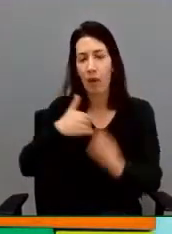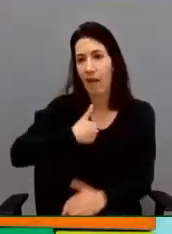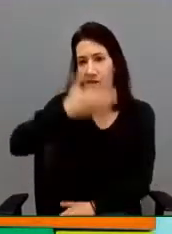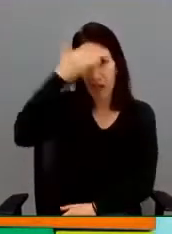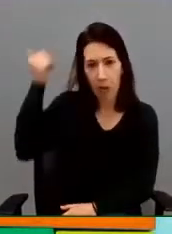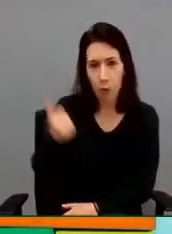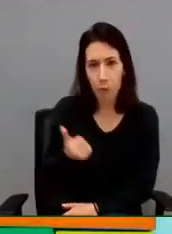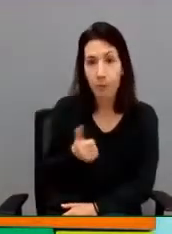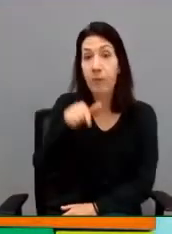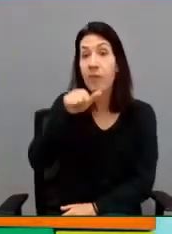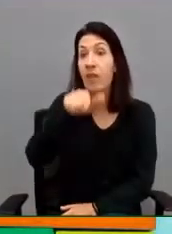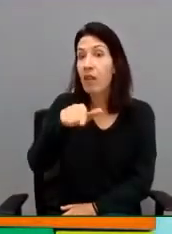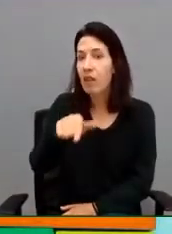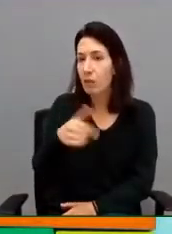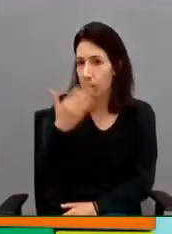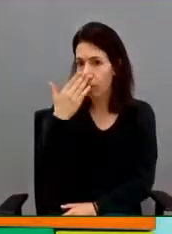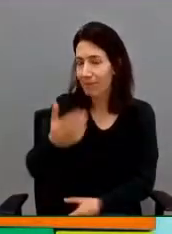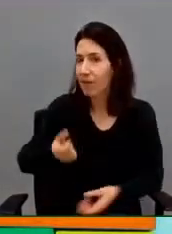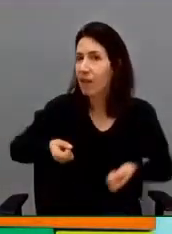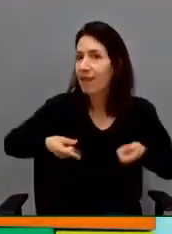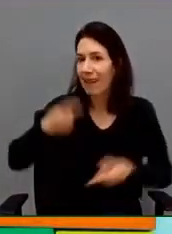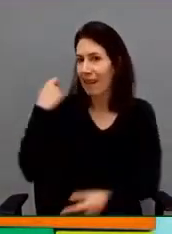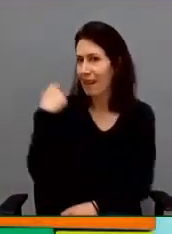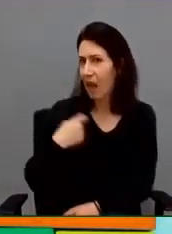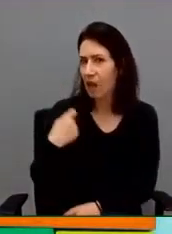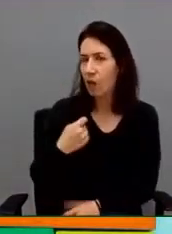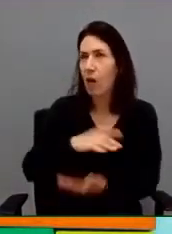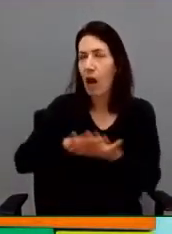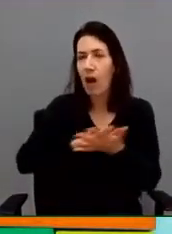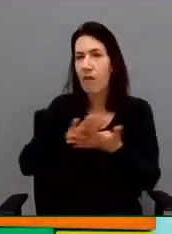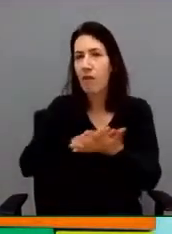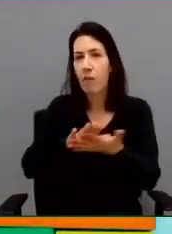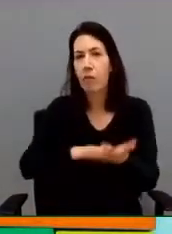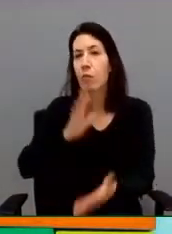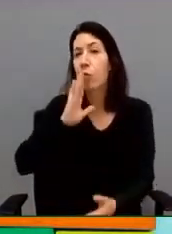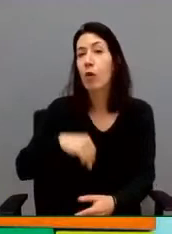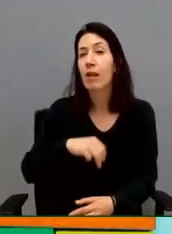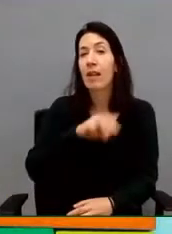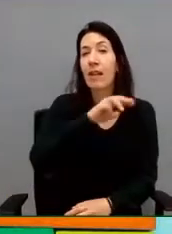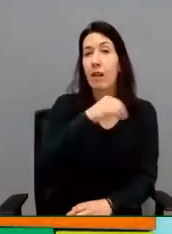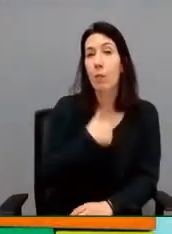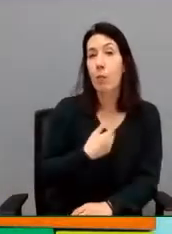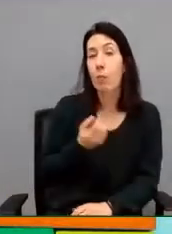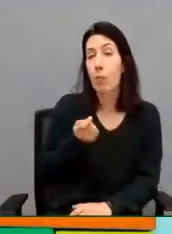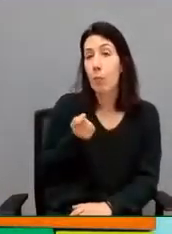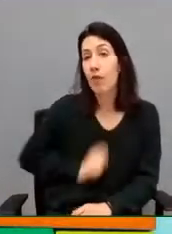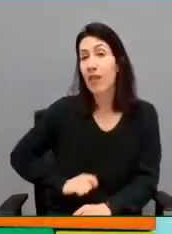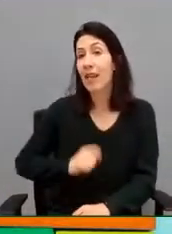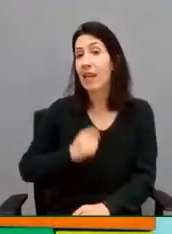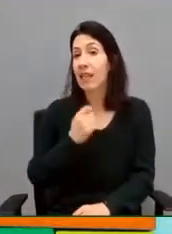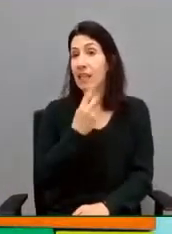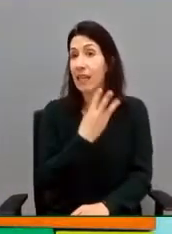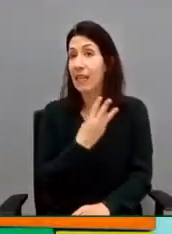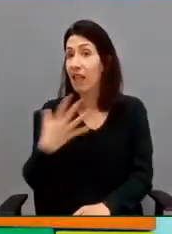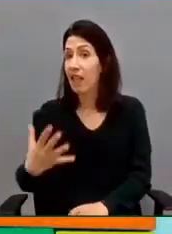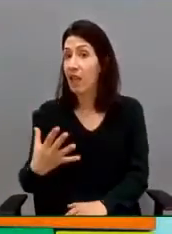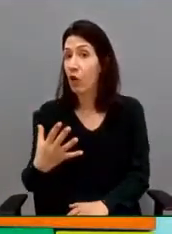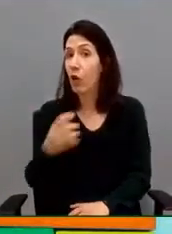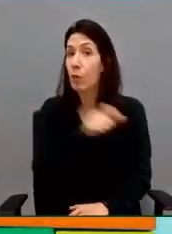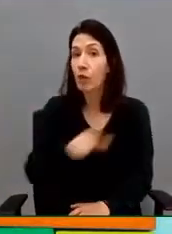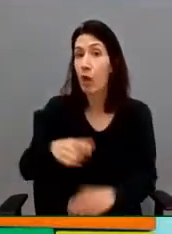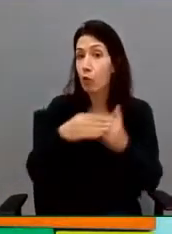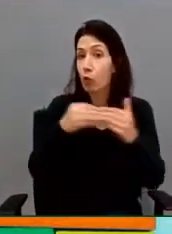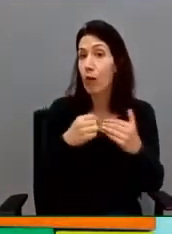Esto es extremadamente costoso, estamos hablando que se da en una ratio de 3-5 profesionales para 6 usuarios, que cada semana